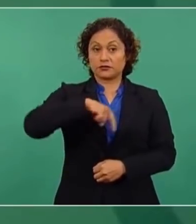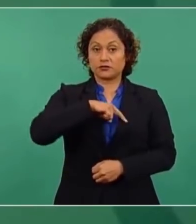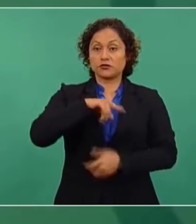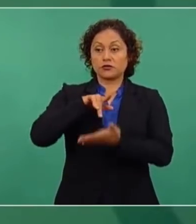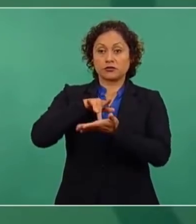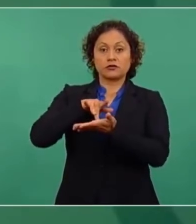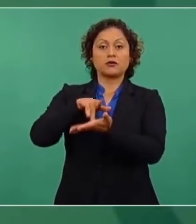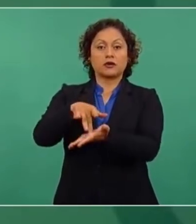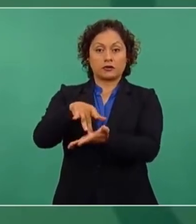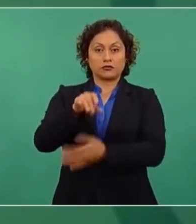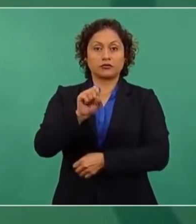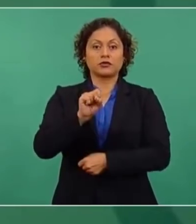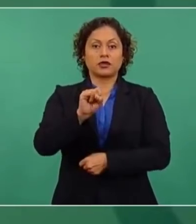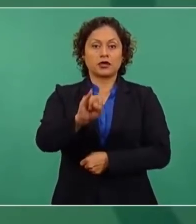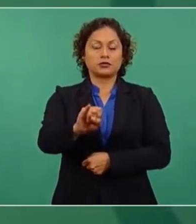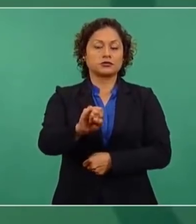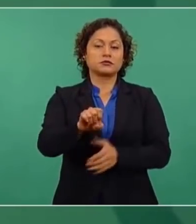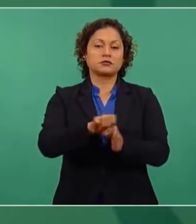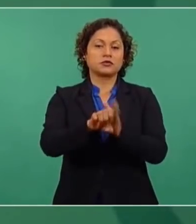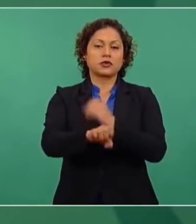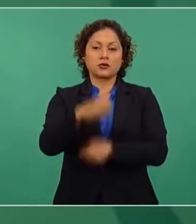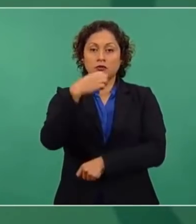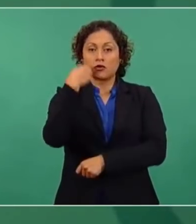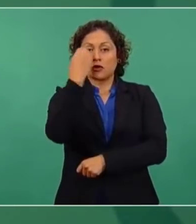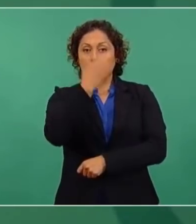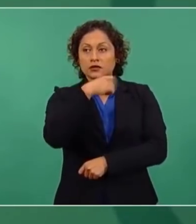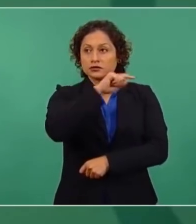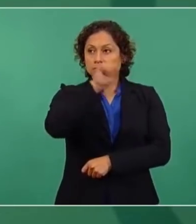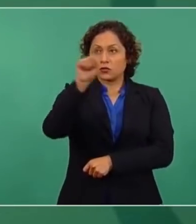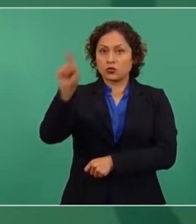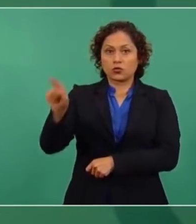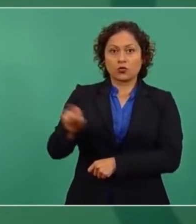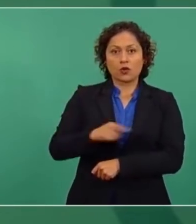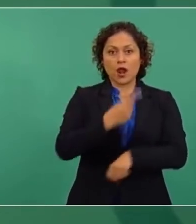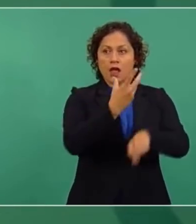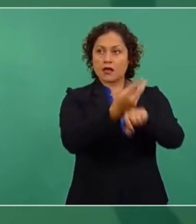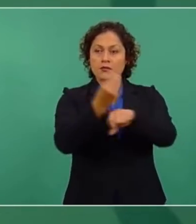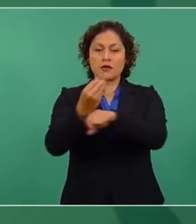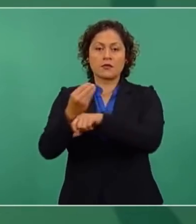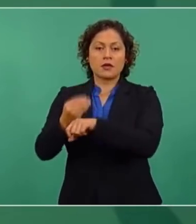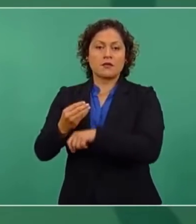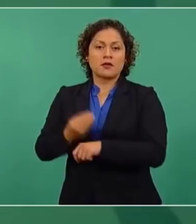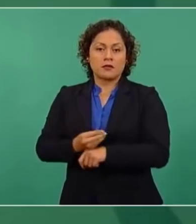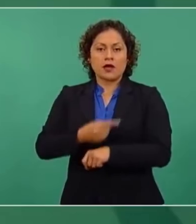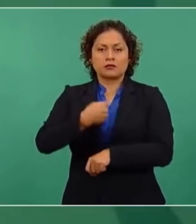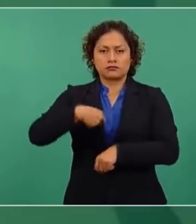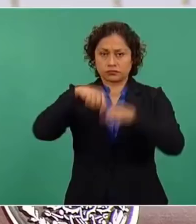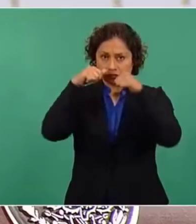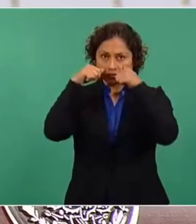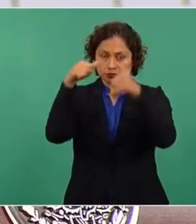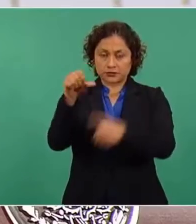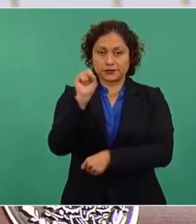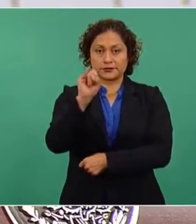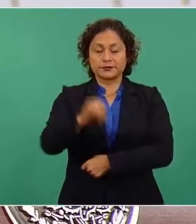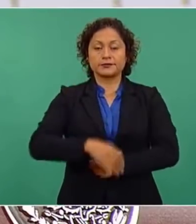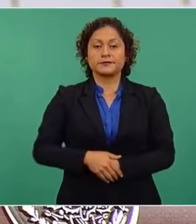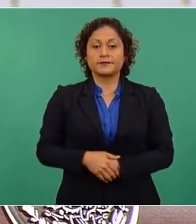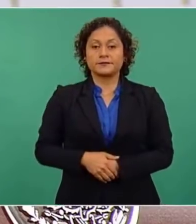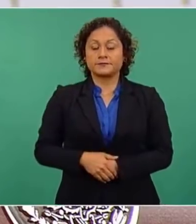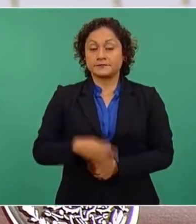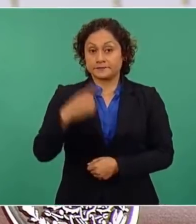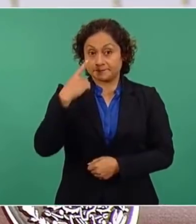que sea mejoramiento de las escuelas, se va a atender. El programa